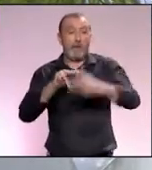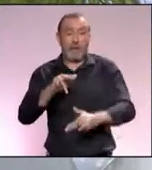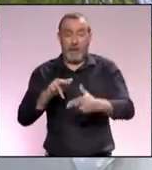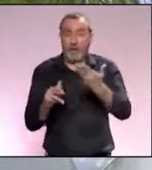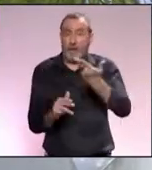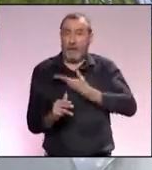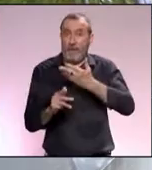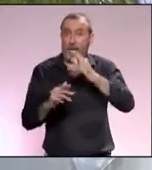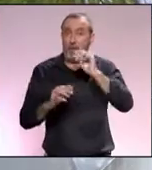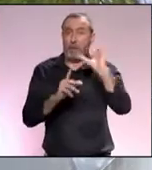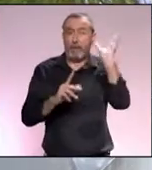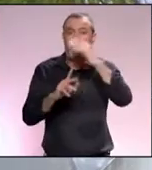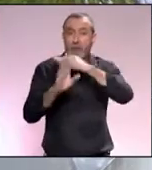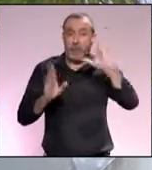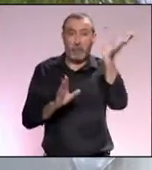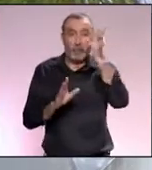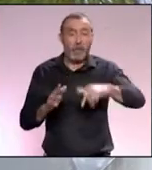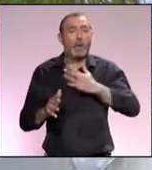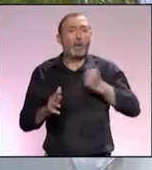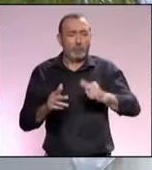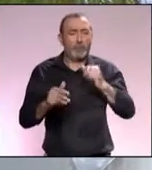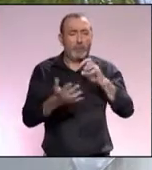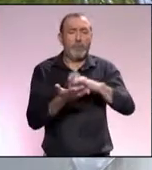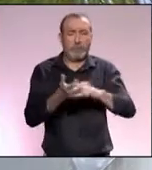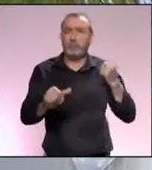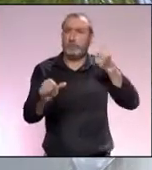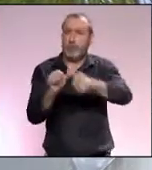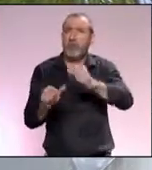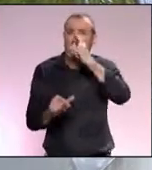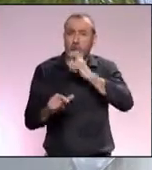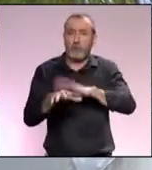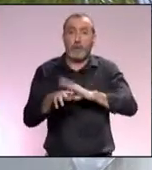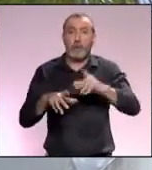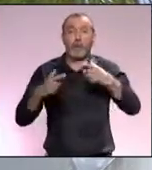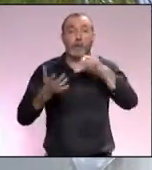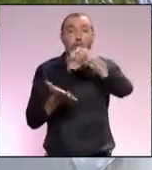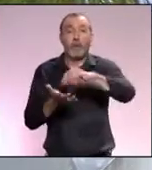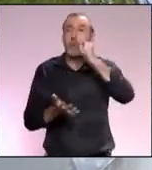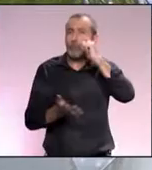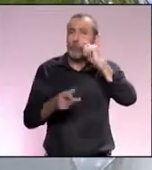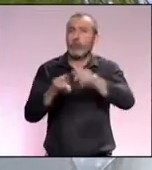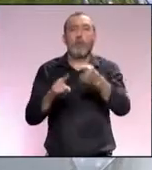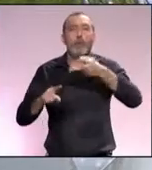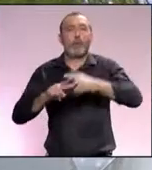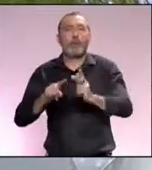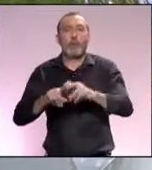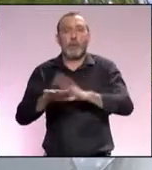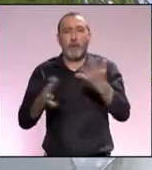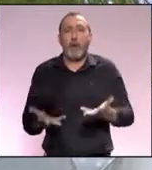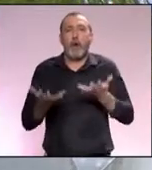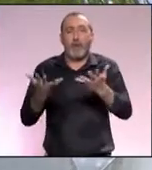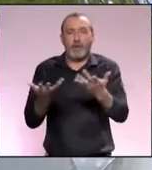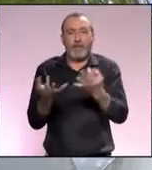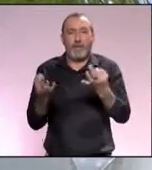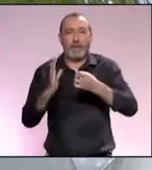en el medioambiente, el Ayuntamiento de Málaga lleva trabajando en los últimos años para que la actividad turística sea una herramienta más al servicio de la calidad